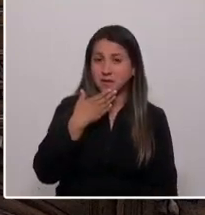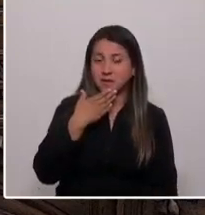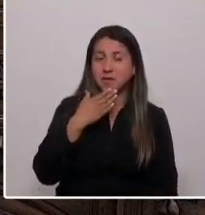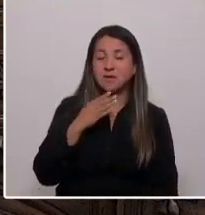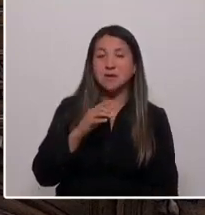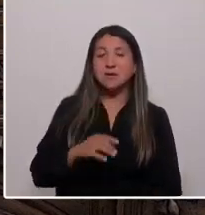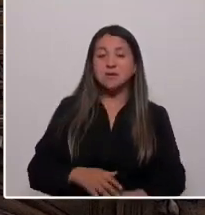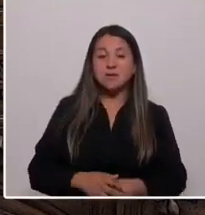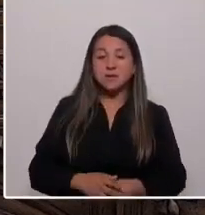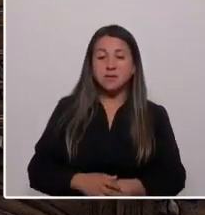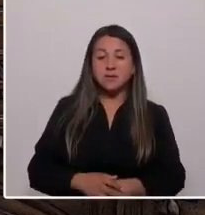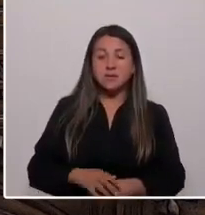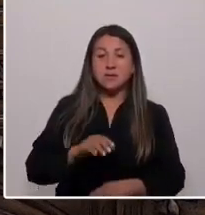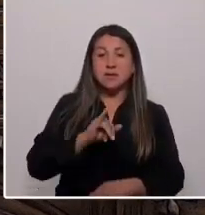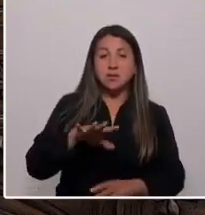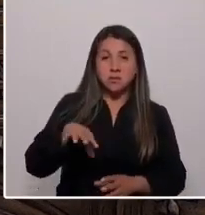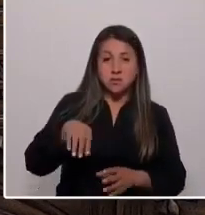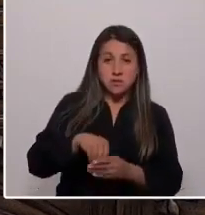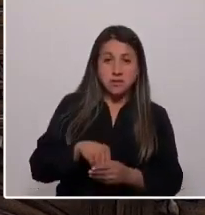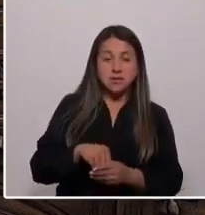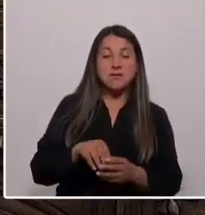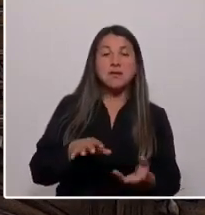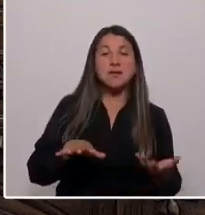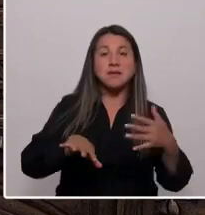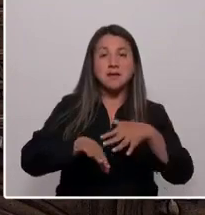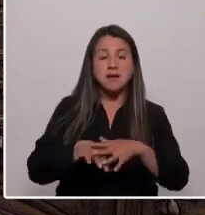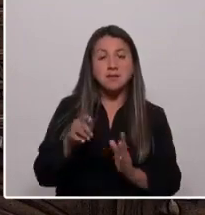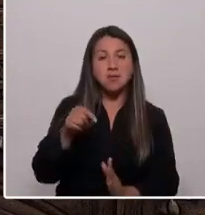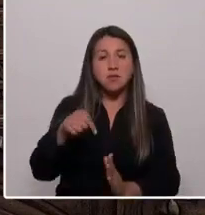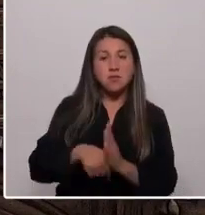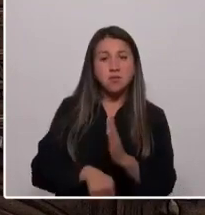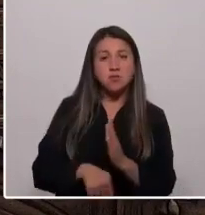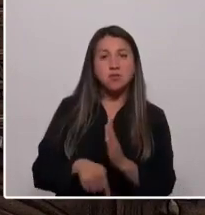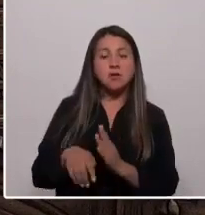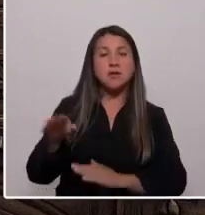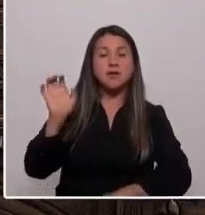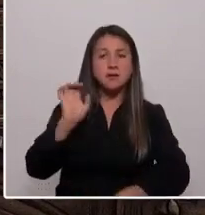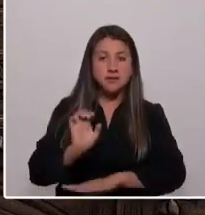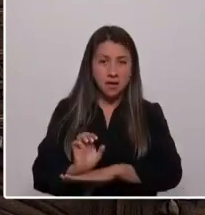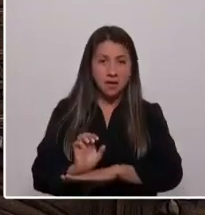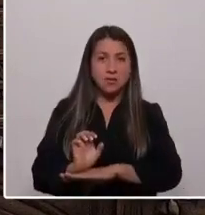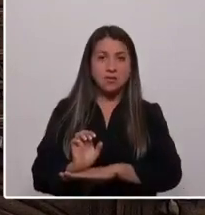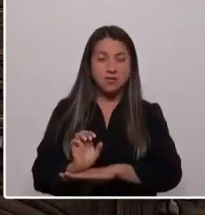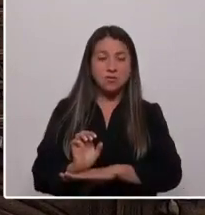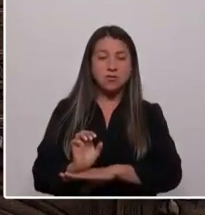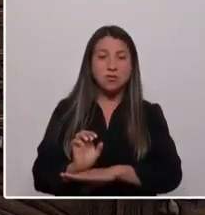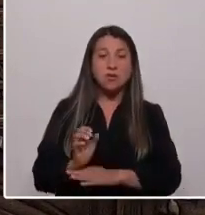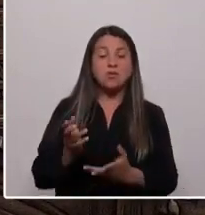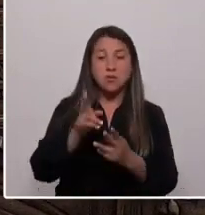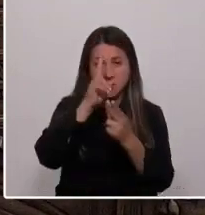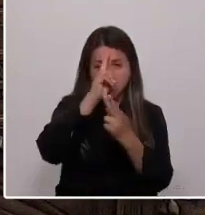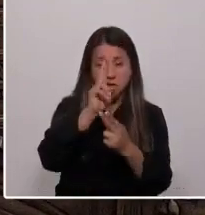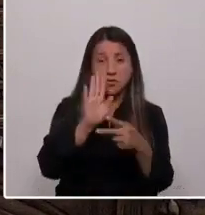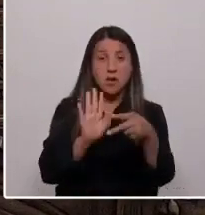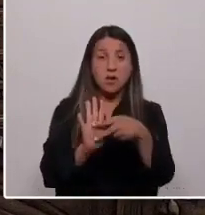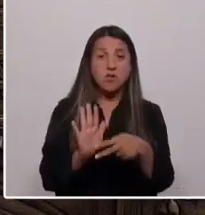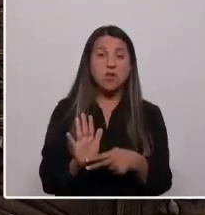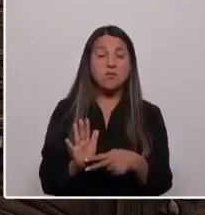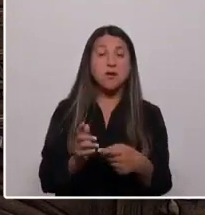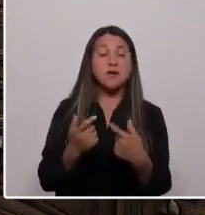inclusiva, integral y profunda, de Estado con respeto a las normas que nos regulan